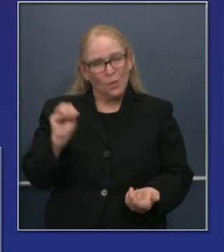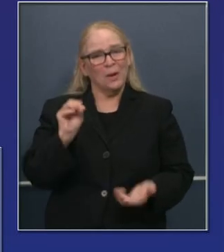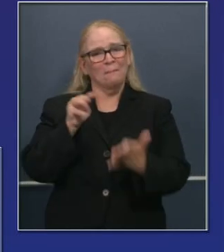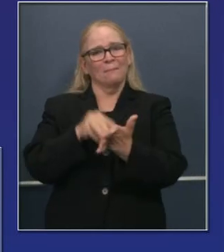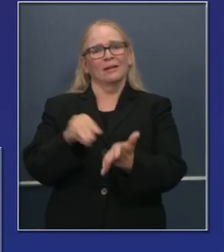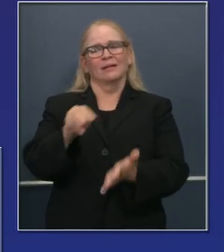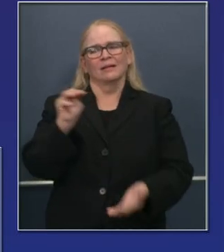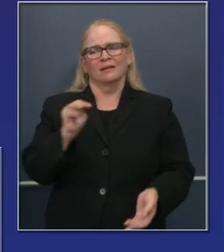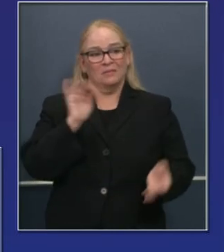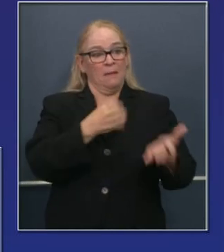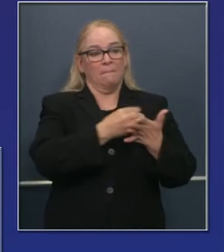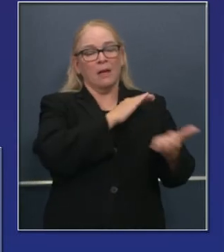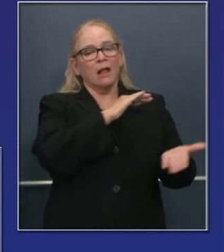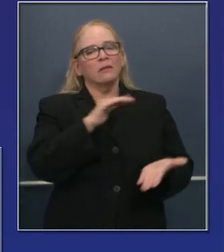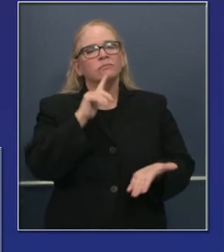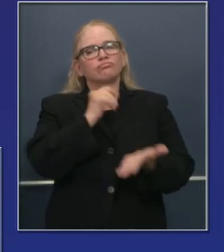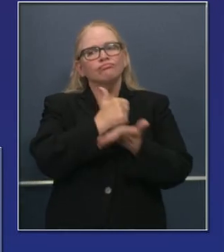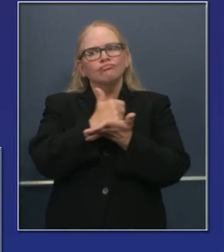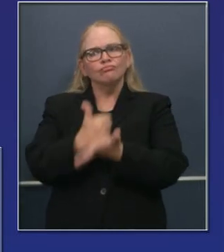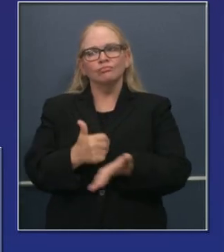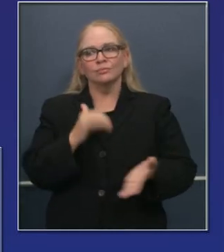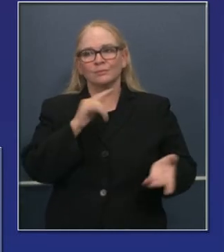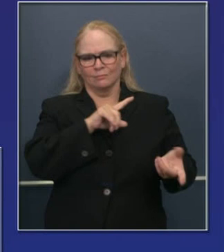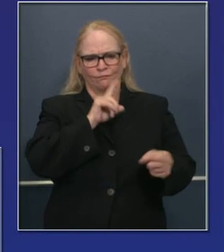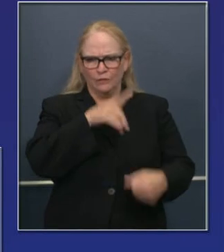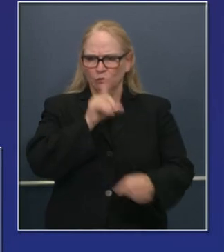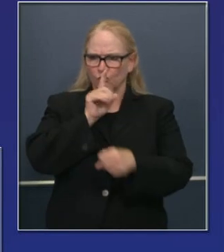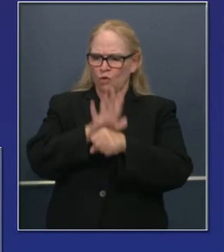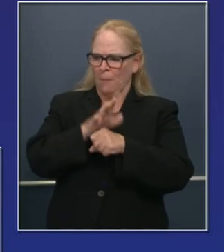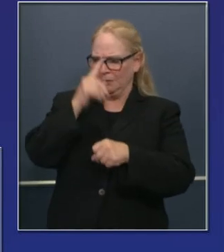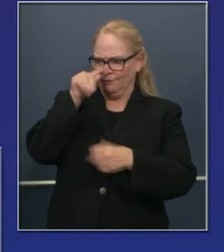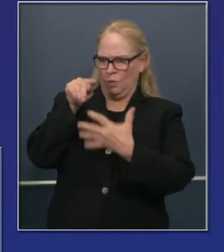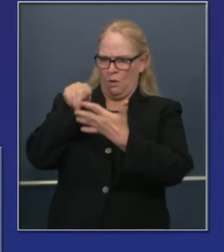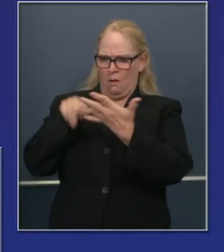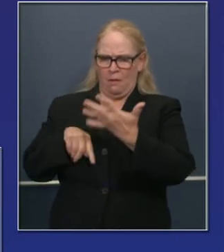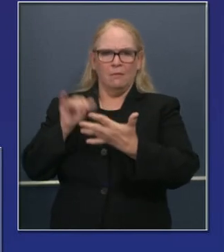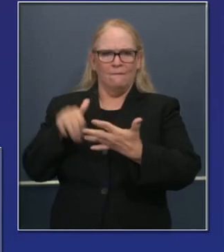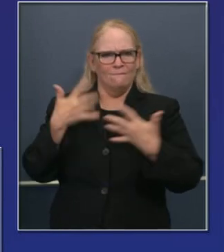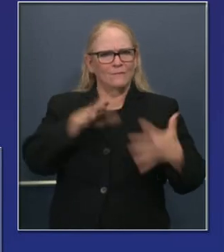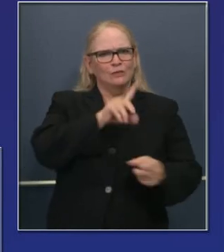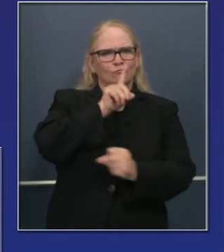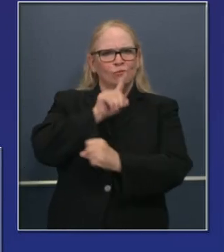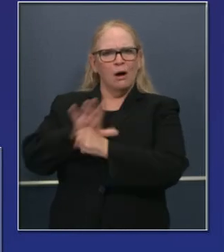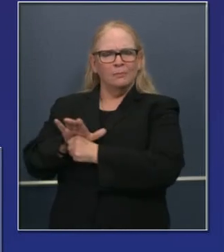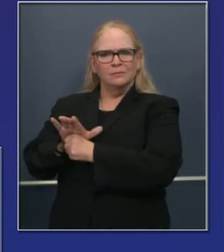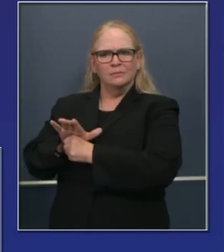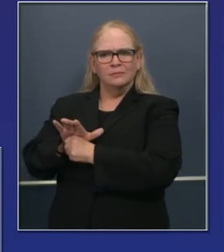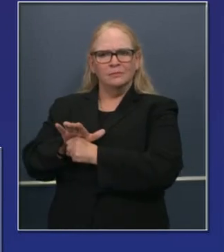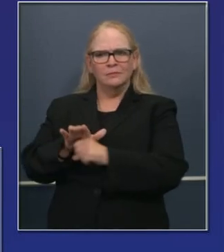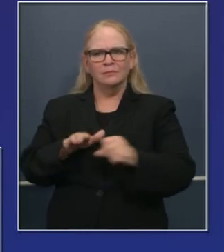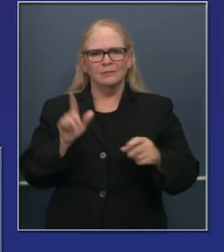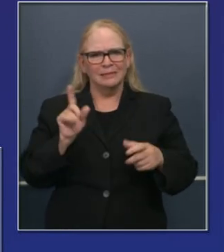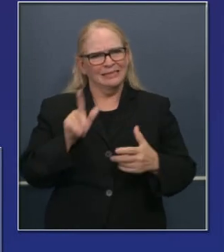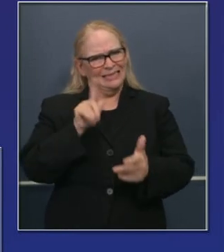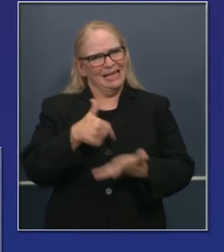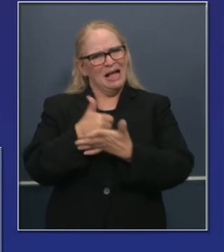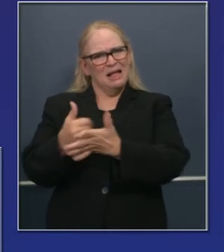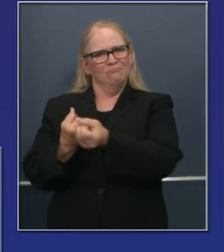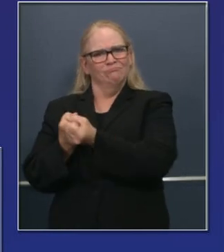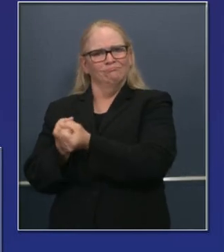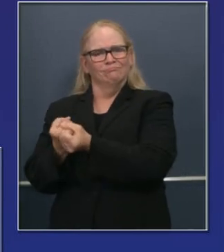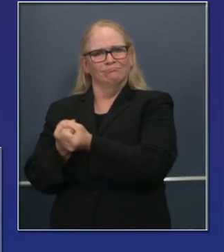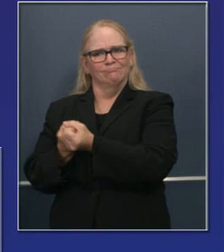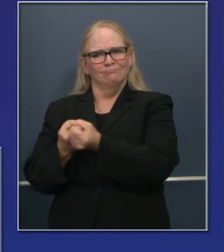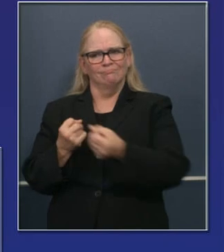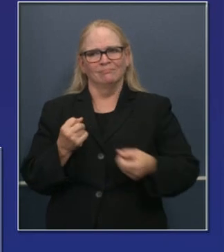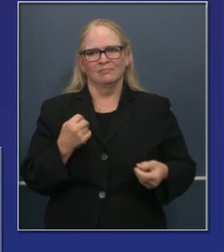Esos dólares han sido deliberados respecto a